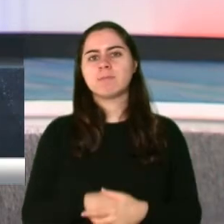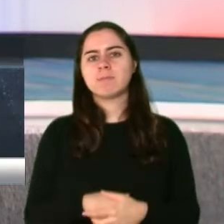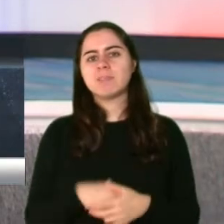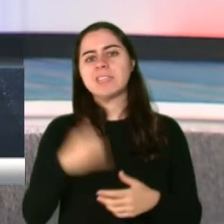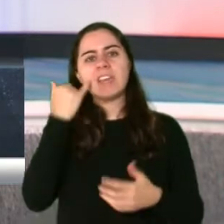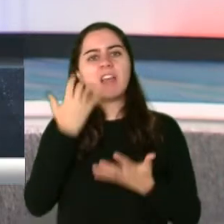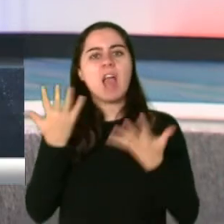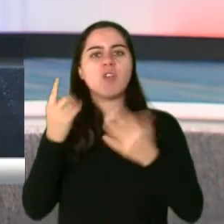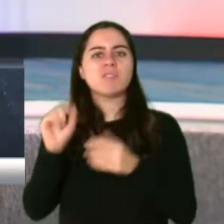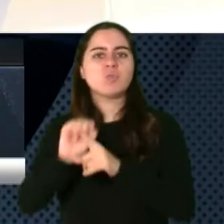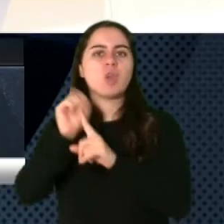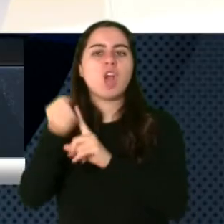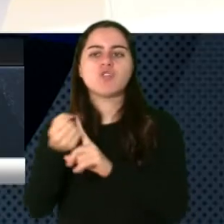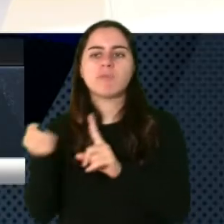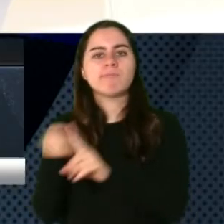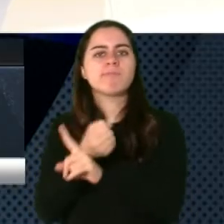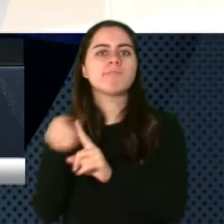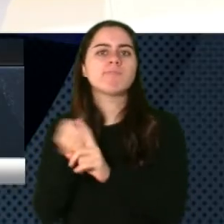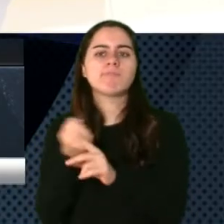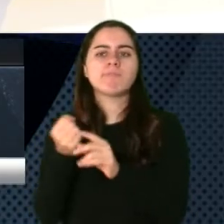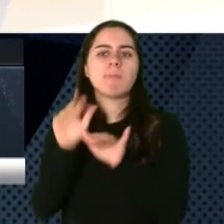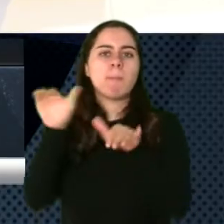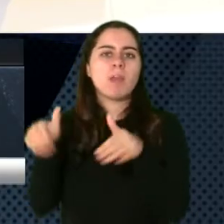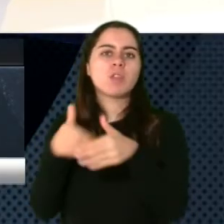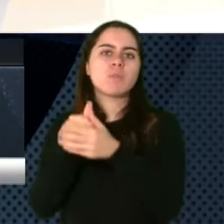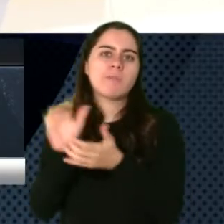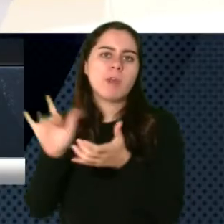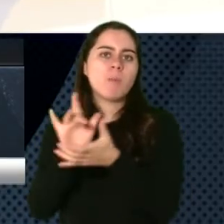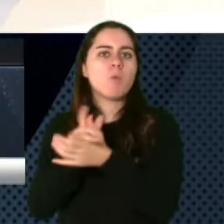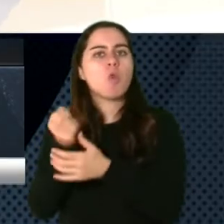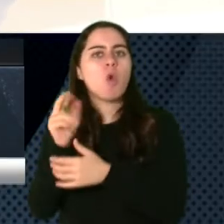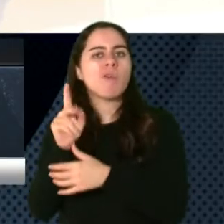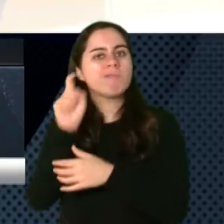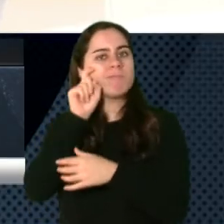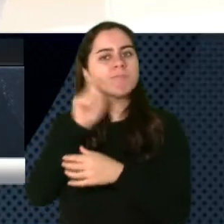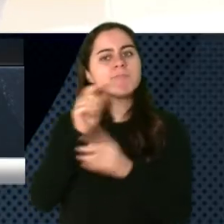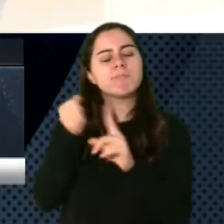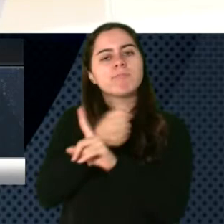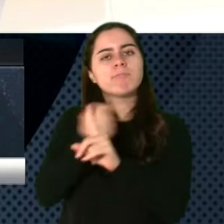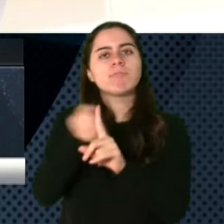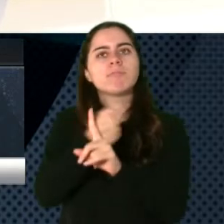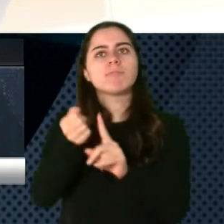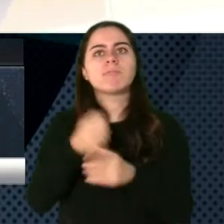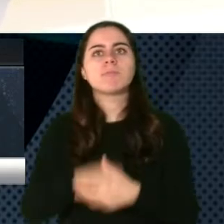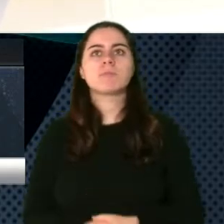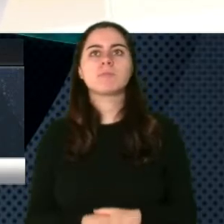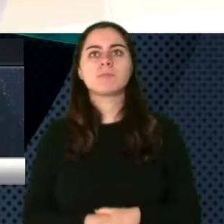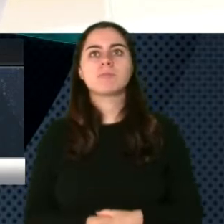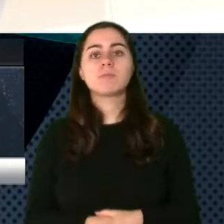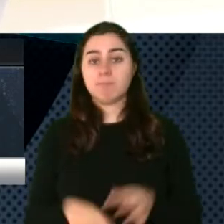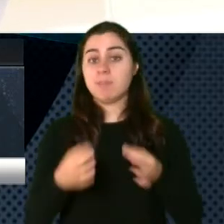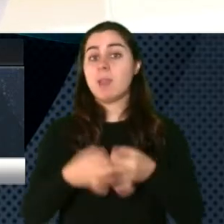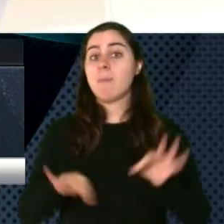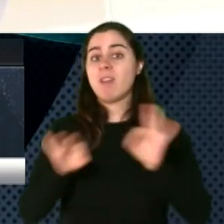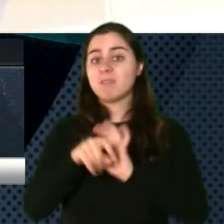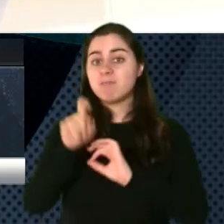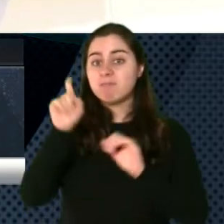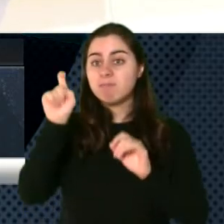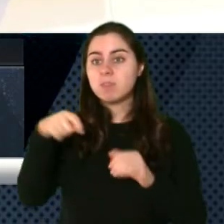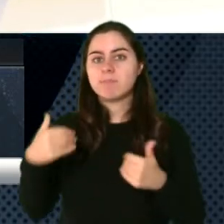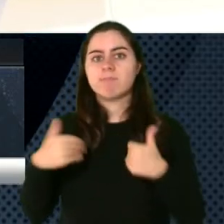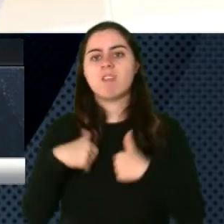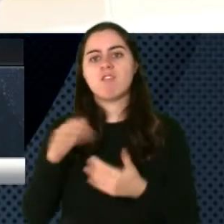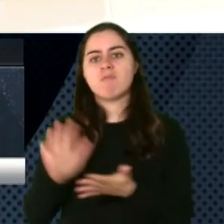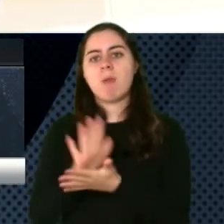doméstica, como se conoce. O hay que tenerlo a la mano porque se lo van a solicitar. Entonces, en el momento dado que presenten un tipo de denuncia o algún tipo de situación. Es correcto, es